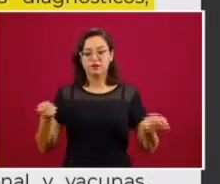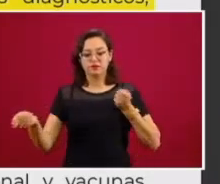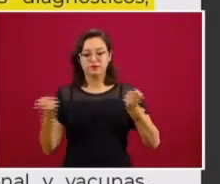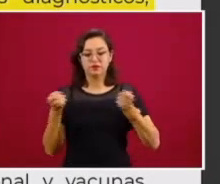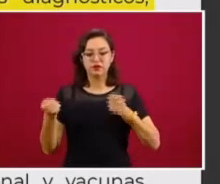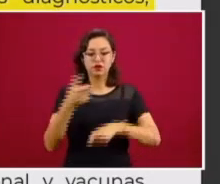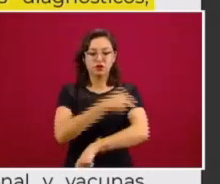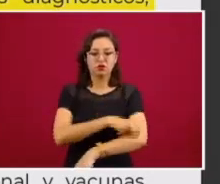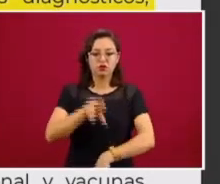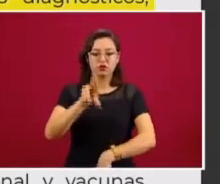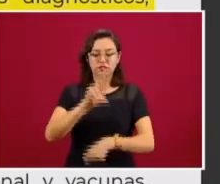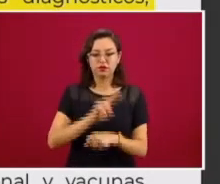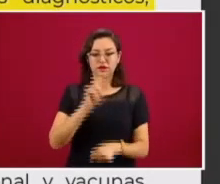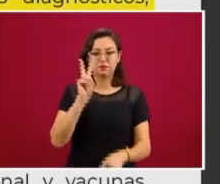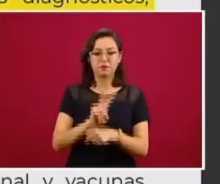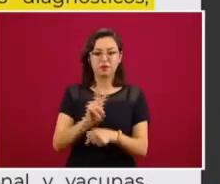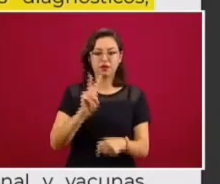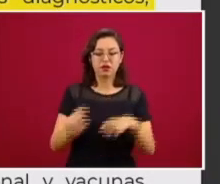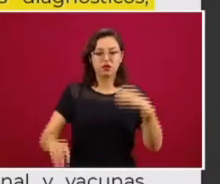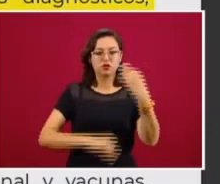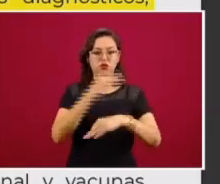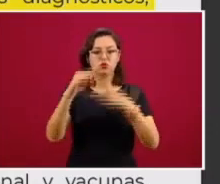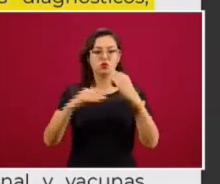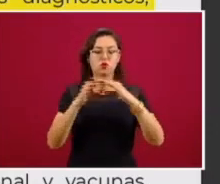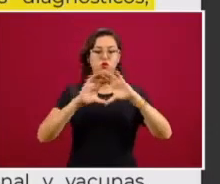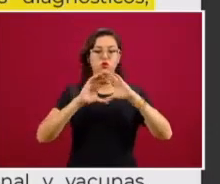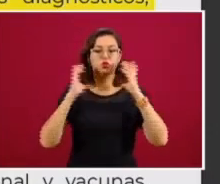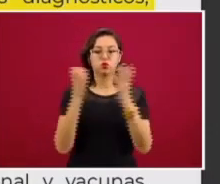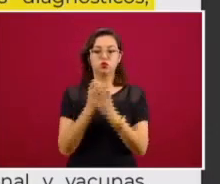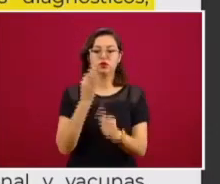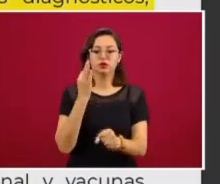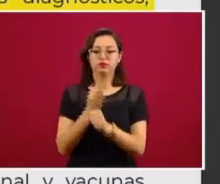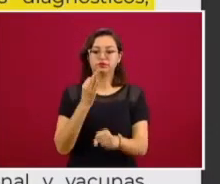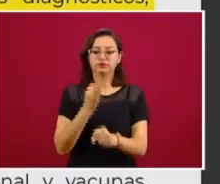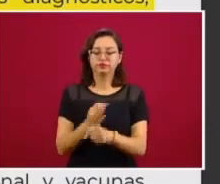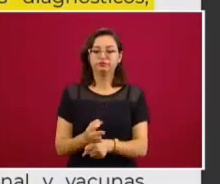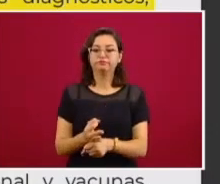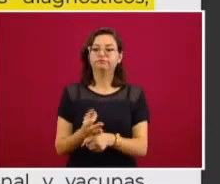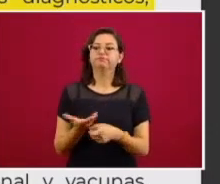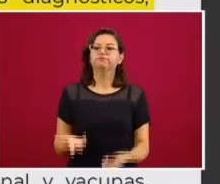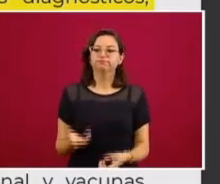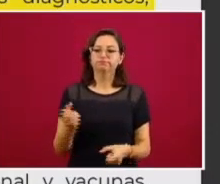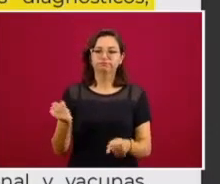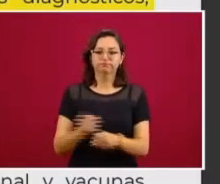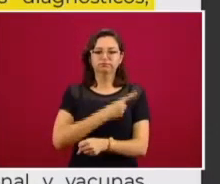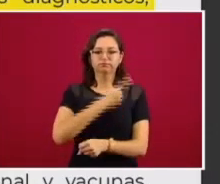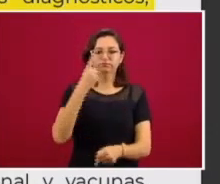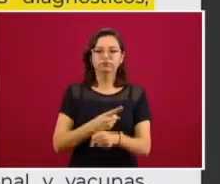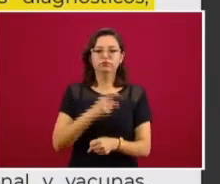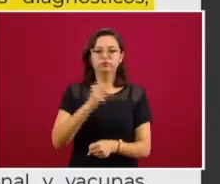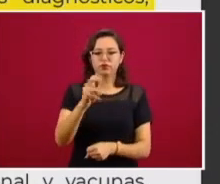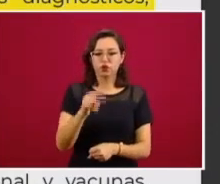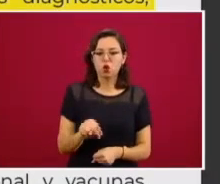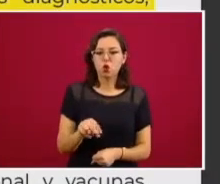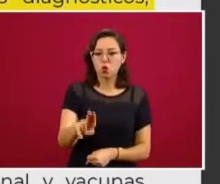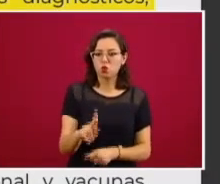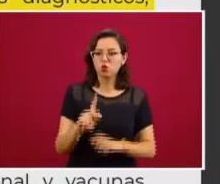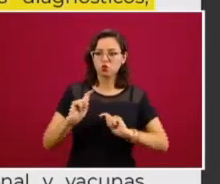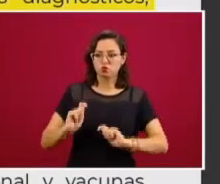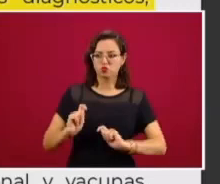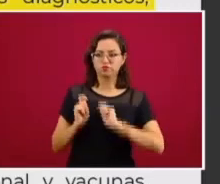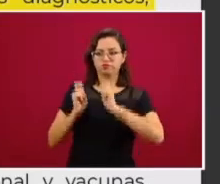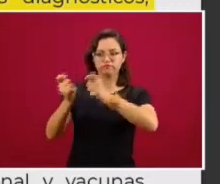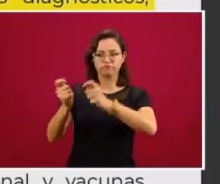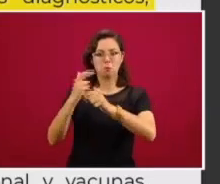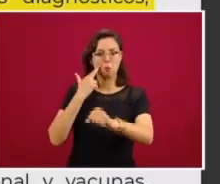respuesta mundial. Es la oportunidad para que la ONU asuma este papel fundamental.